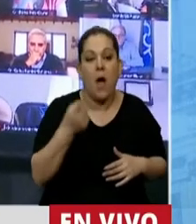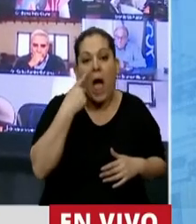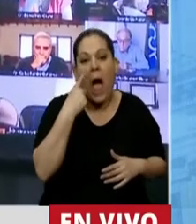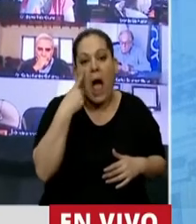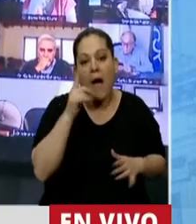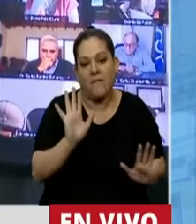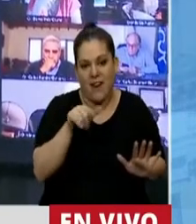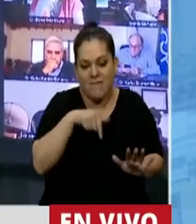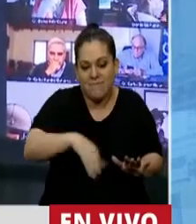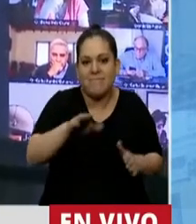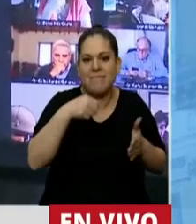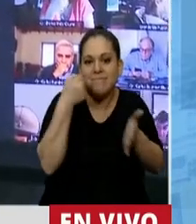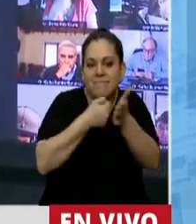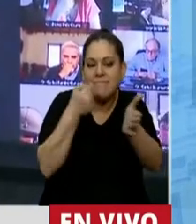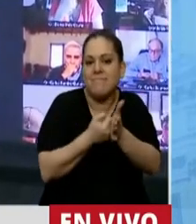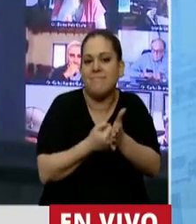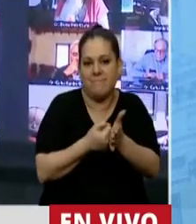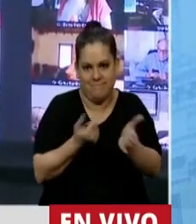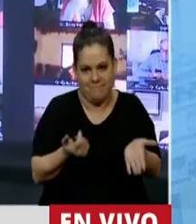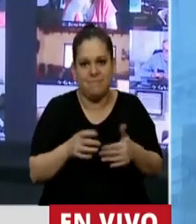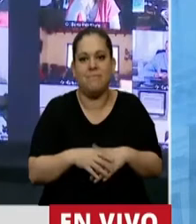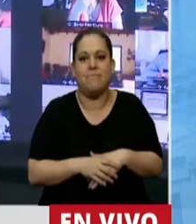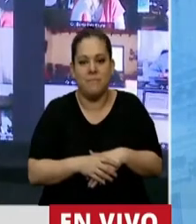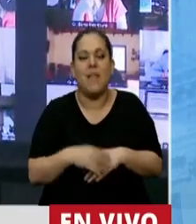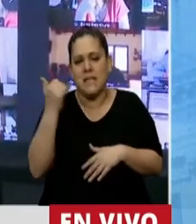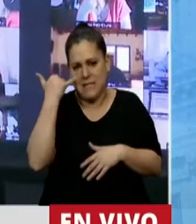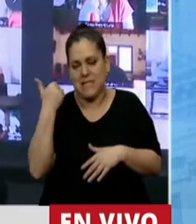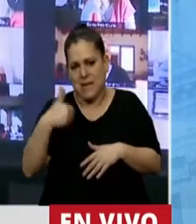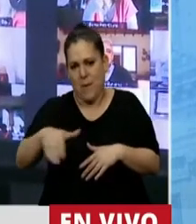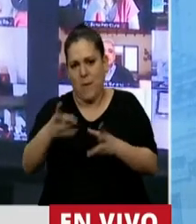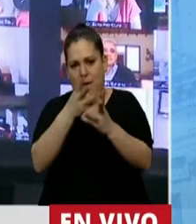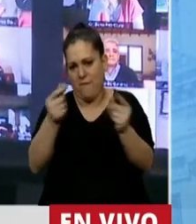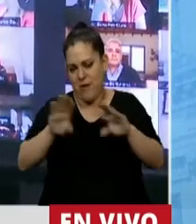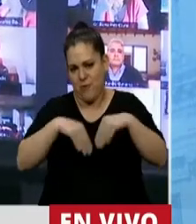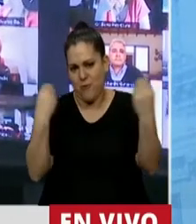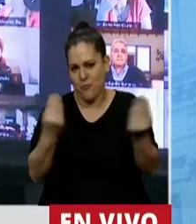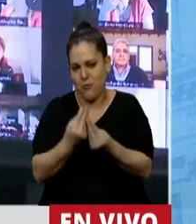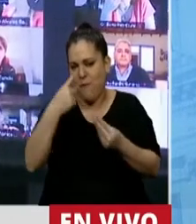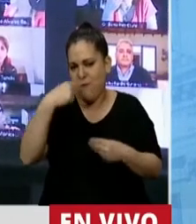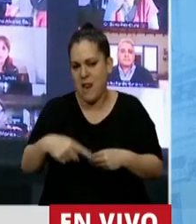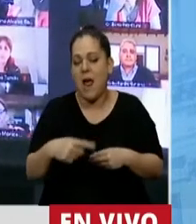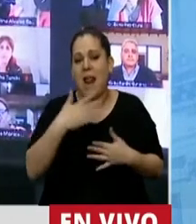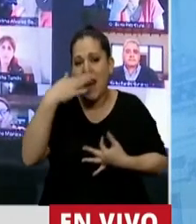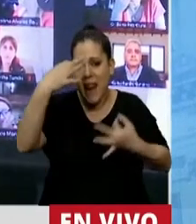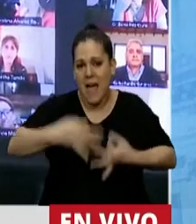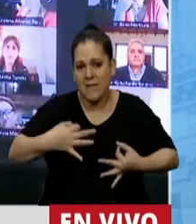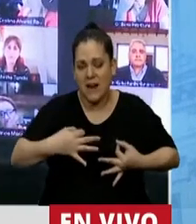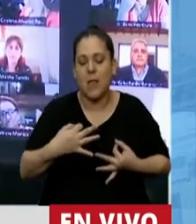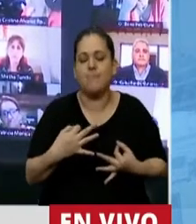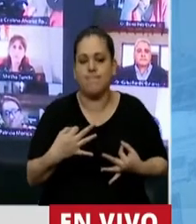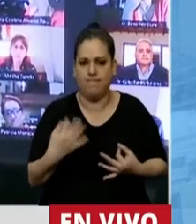a dar esas peleas de las maneras que queremos darlos, como Vaya cerrando, diputada. Ya cierro, presidente. Y la verdad es que entonces estamos